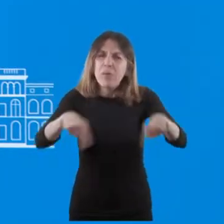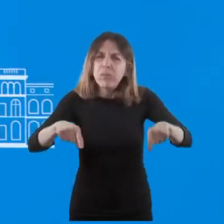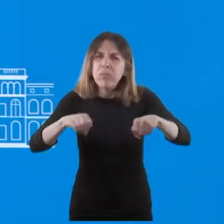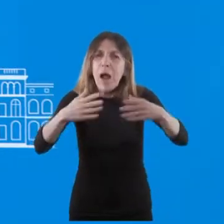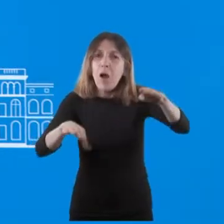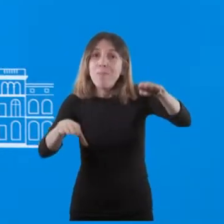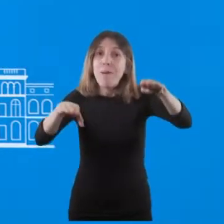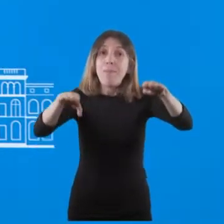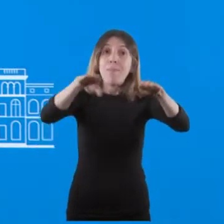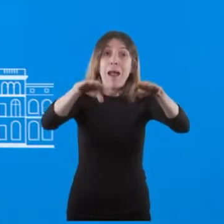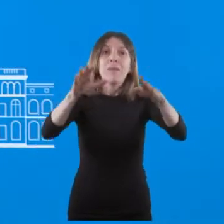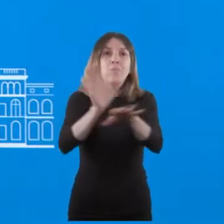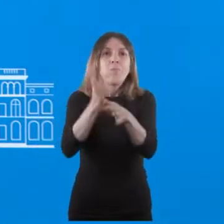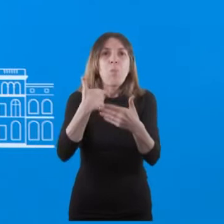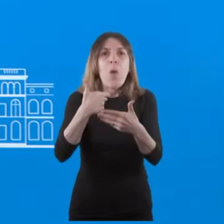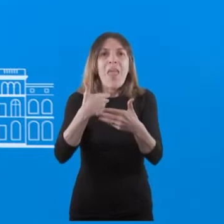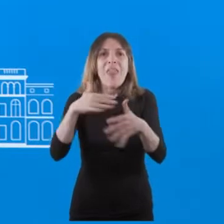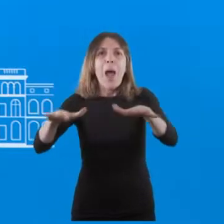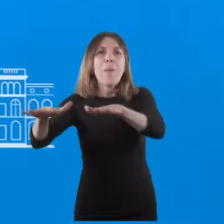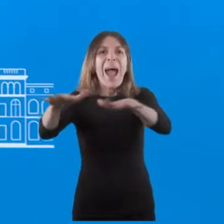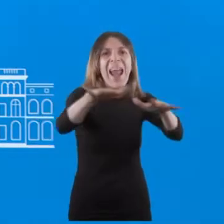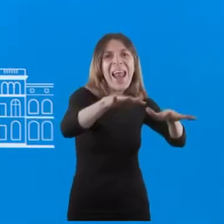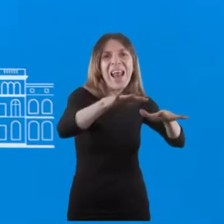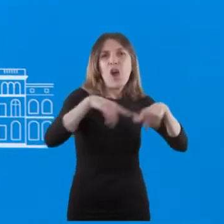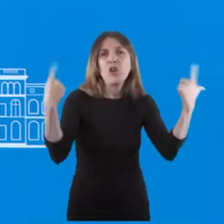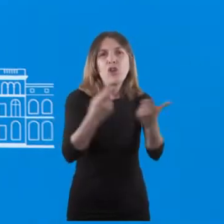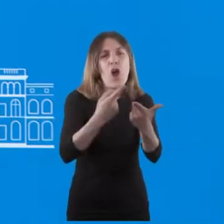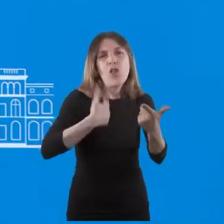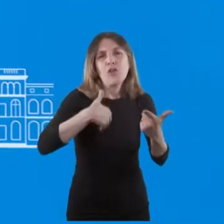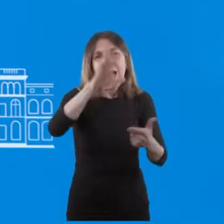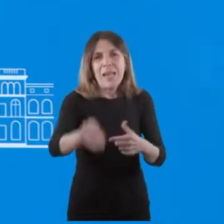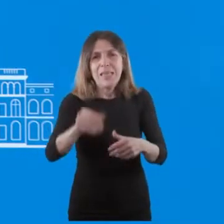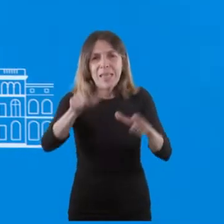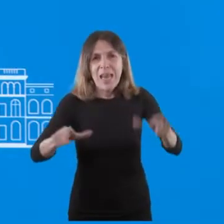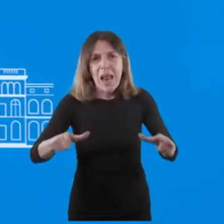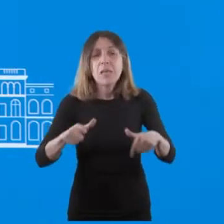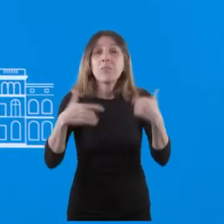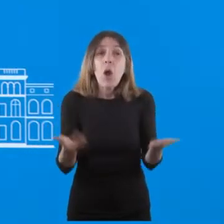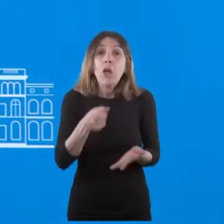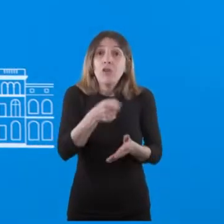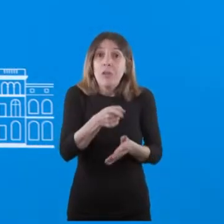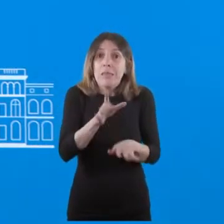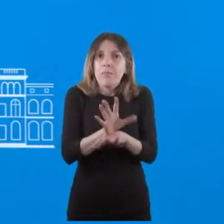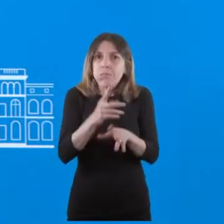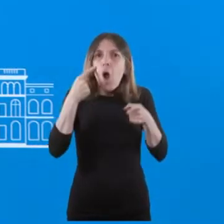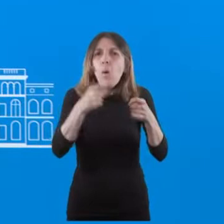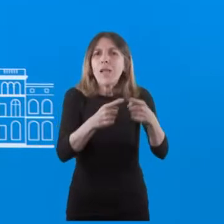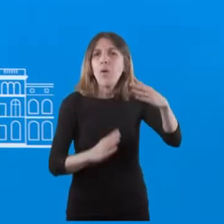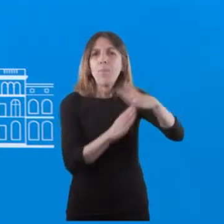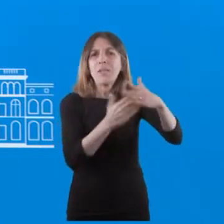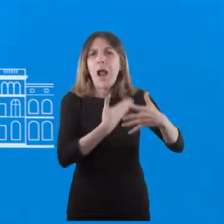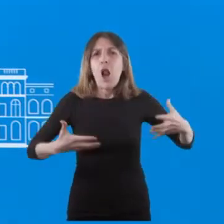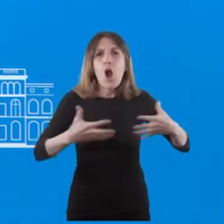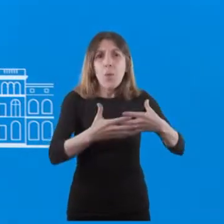en un crecimiento redistribuido de una manera igualitaria a toda su población. Eso es el eje de la política hoy del gobierno,